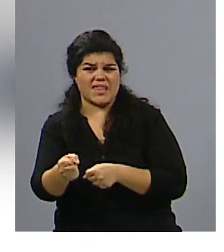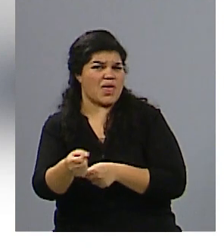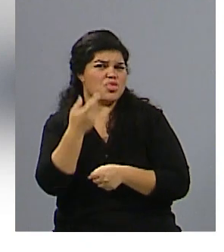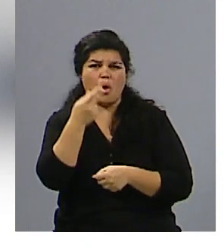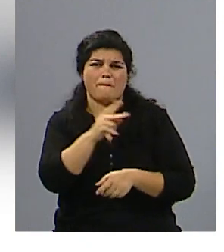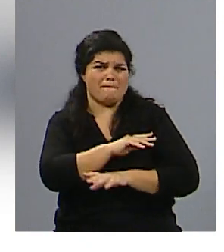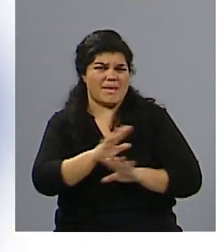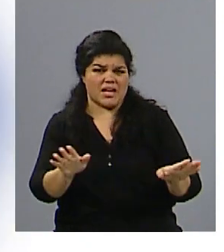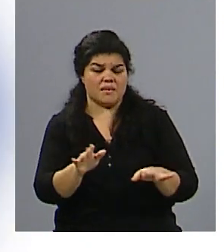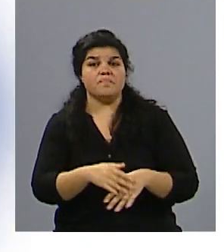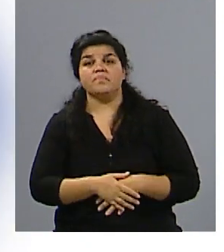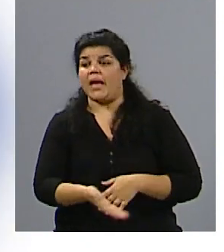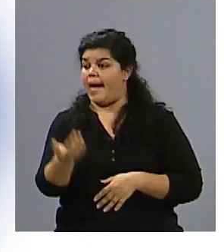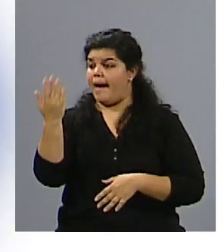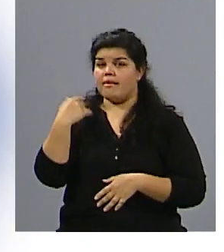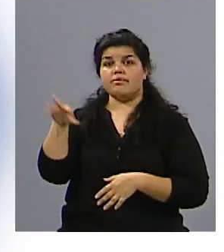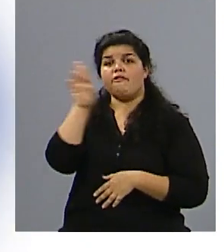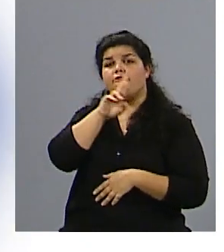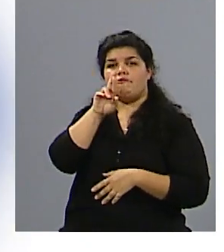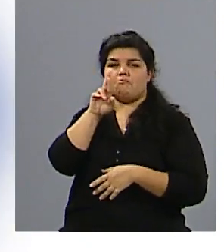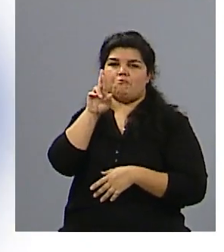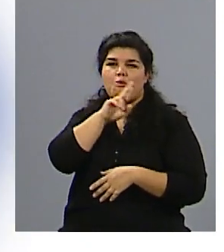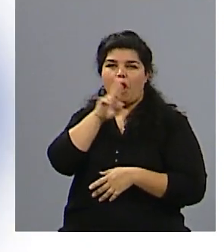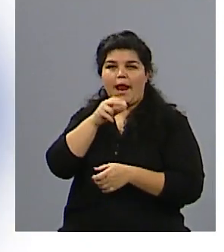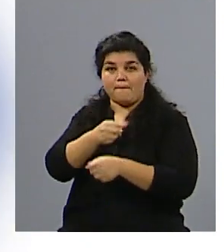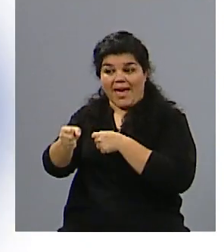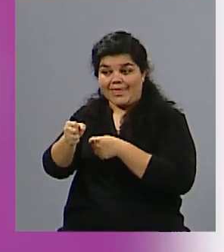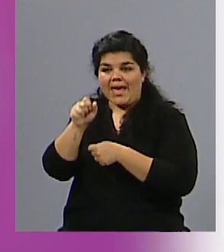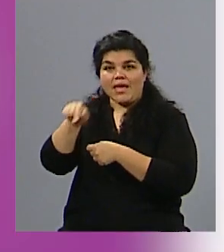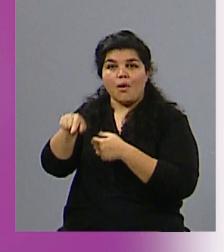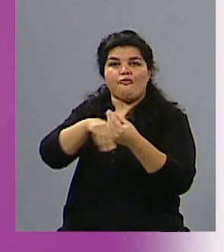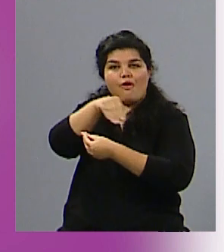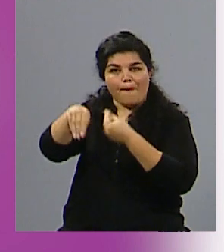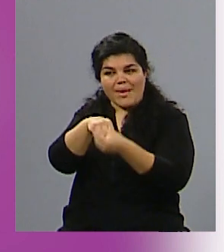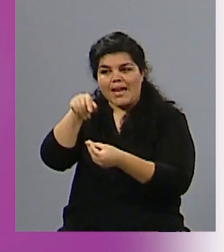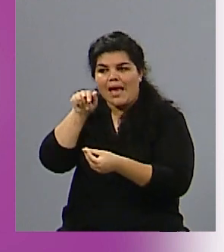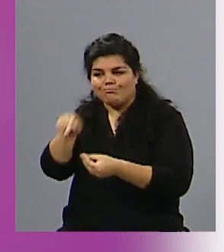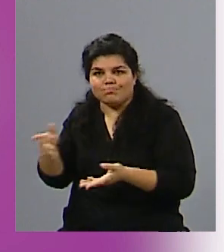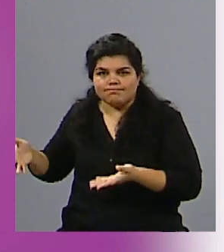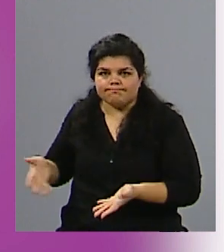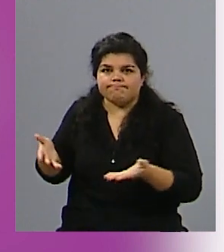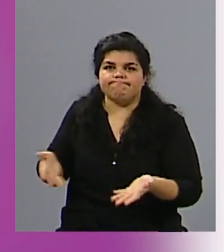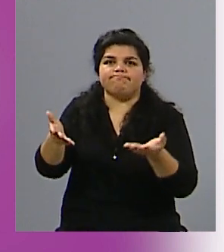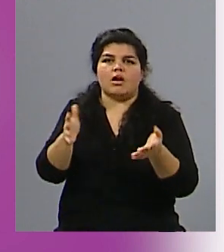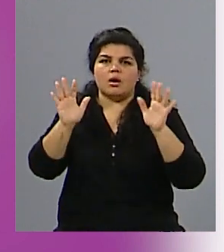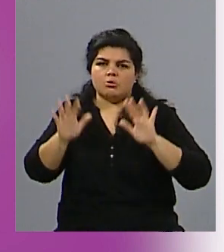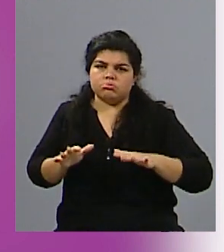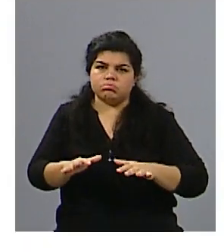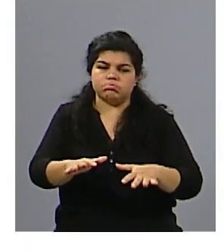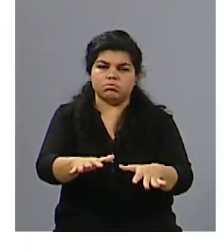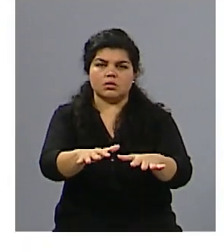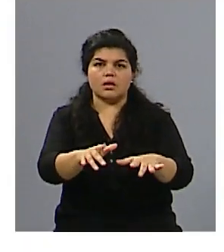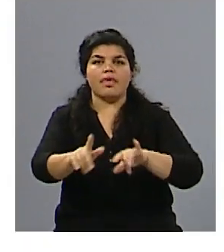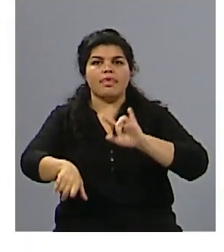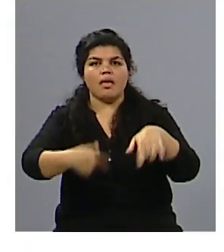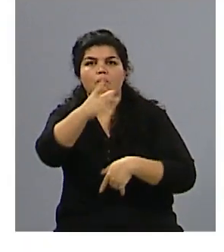tal vez eran los familiares quienes se involucraban directamente en el reclamo y a partir del Ni Una Menos fueron miles, miles de personas en todo el